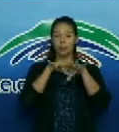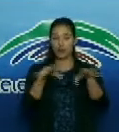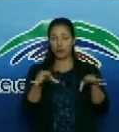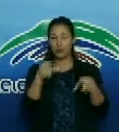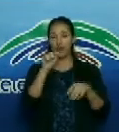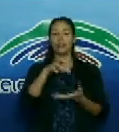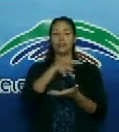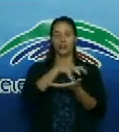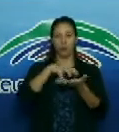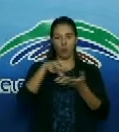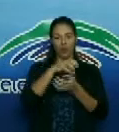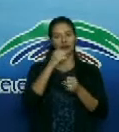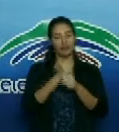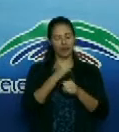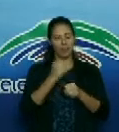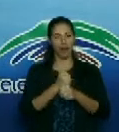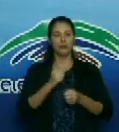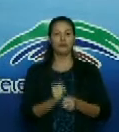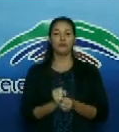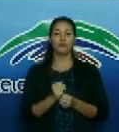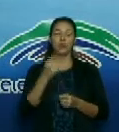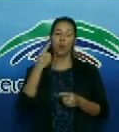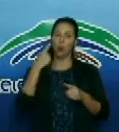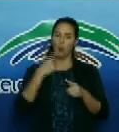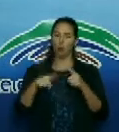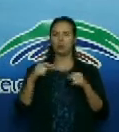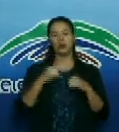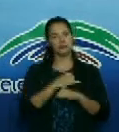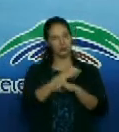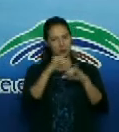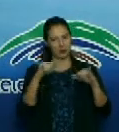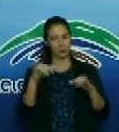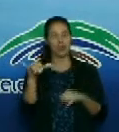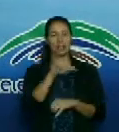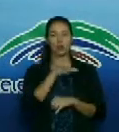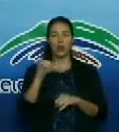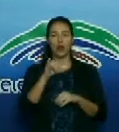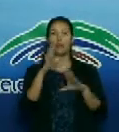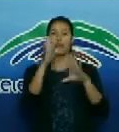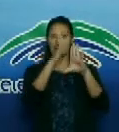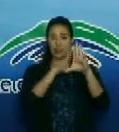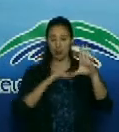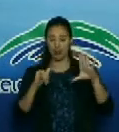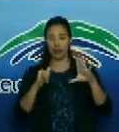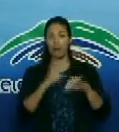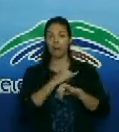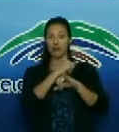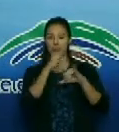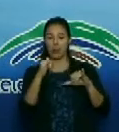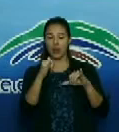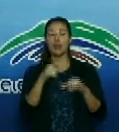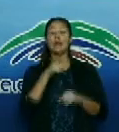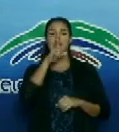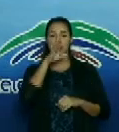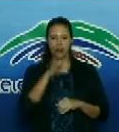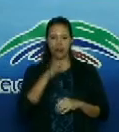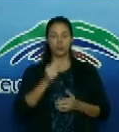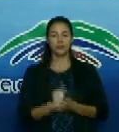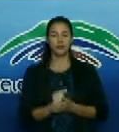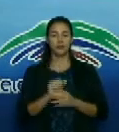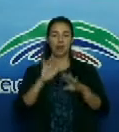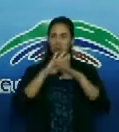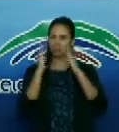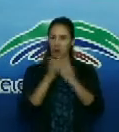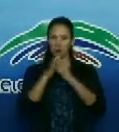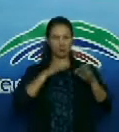institución médica holguinera. Otros reportes también que nos llegarán desde Jibara y desde el municipio de Valles. Todo está